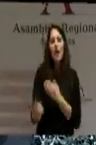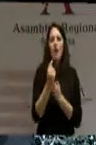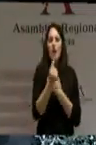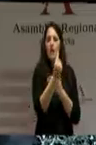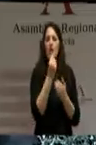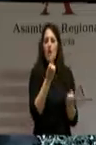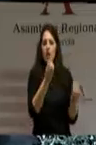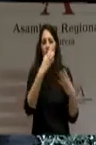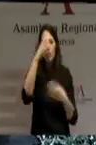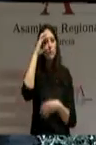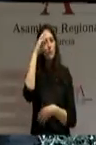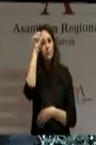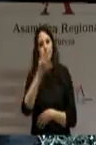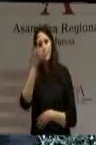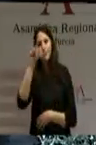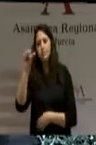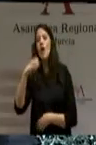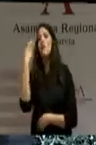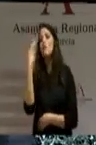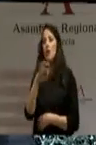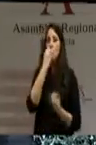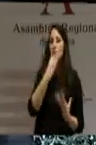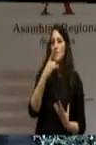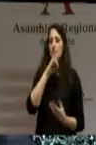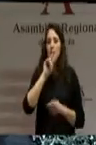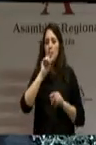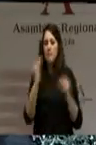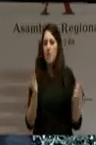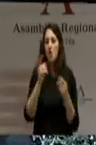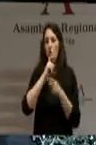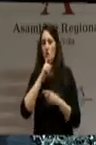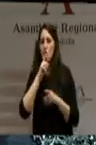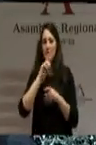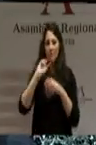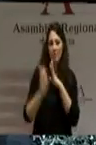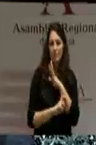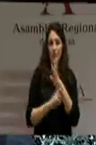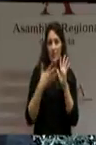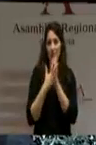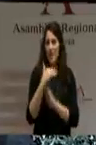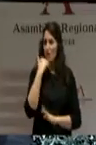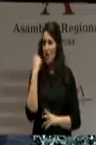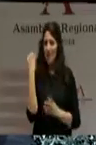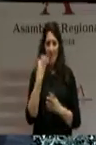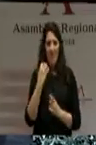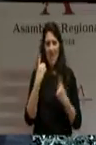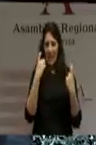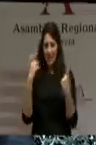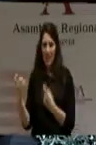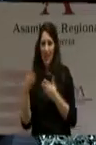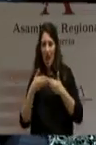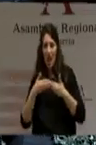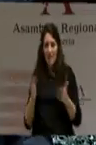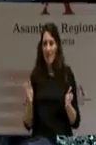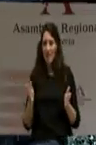de nuestros proyectos. La información sobre lo público debe ser, por tanto, necesaria, abierta y estar al alcance